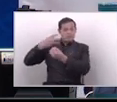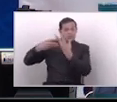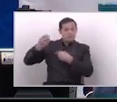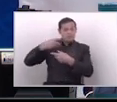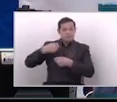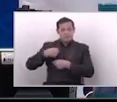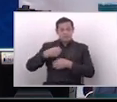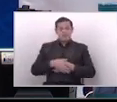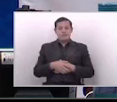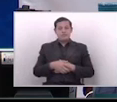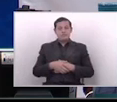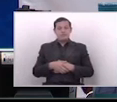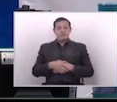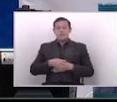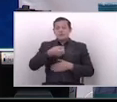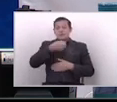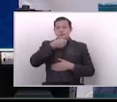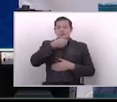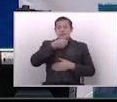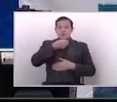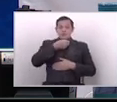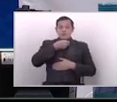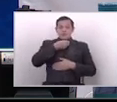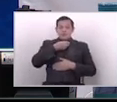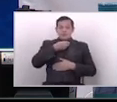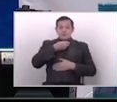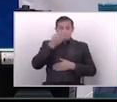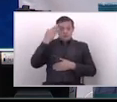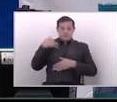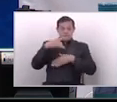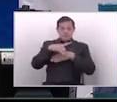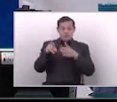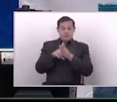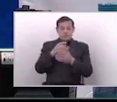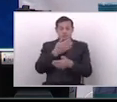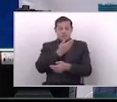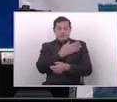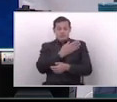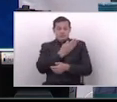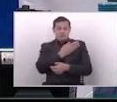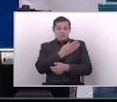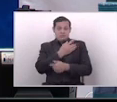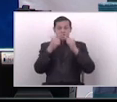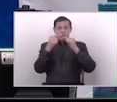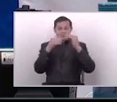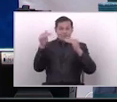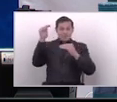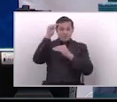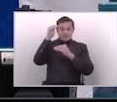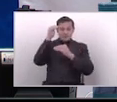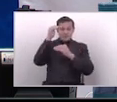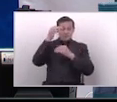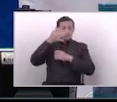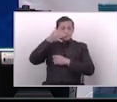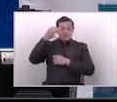para información de tan distinguidas diputadas, que con tanta autoridad y